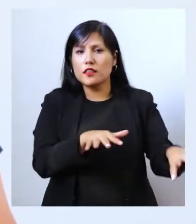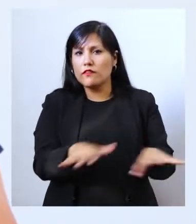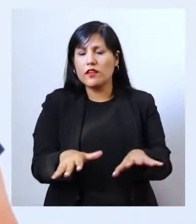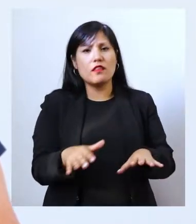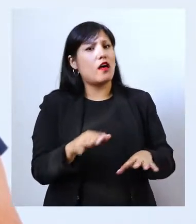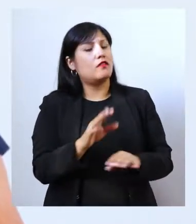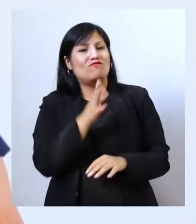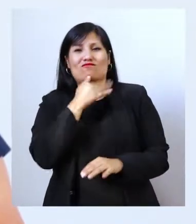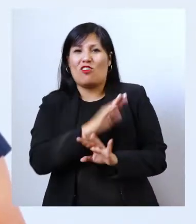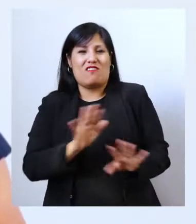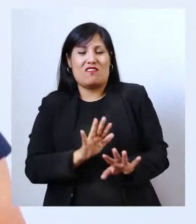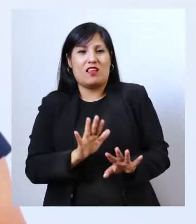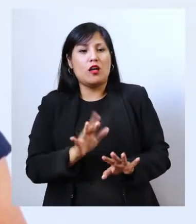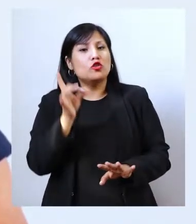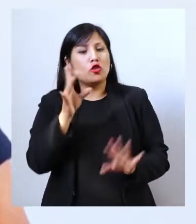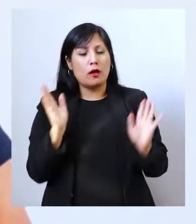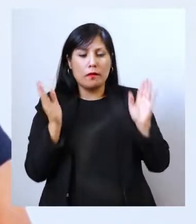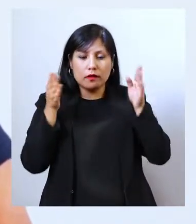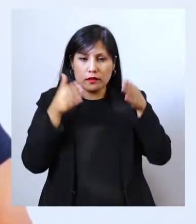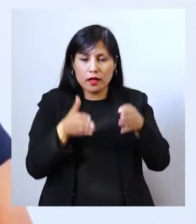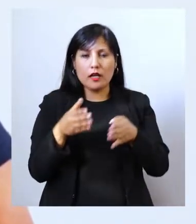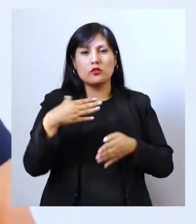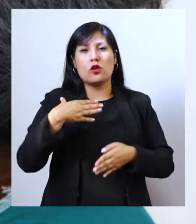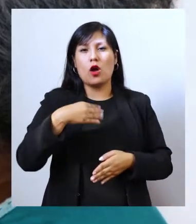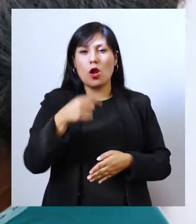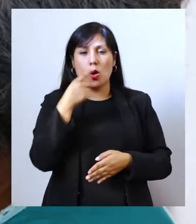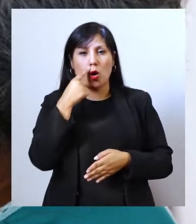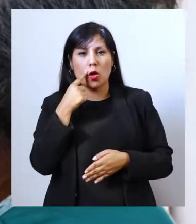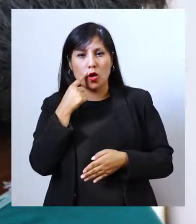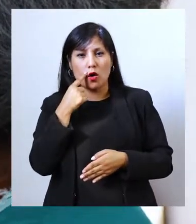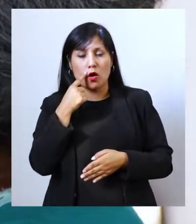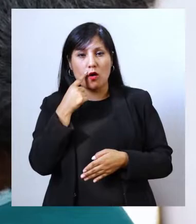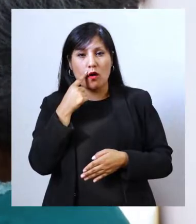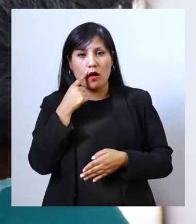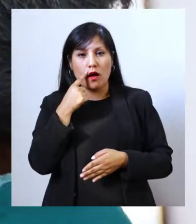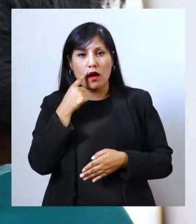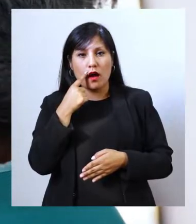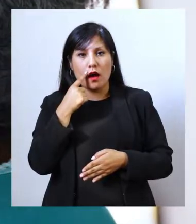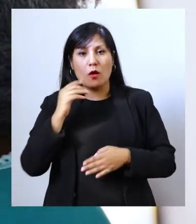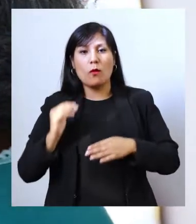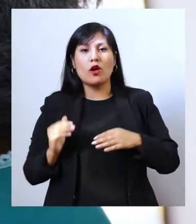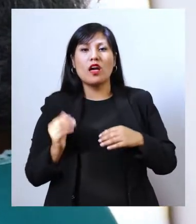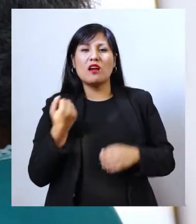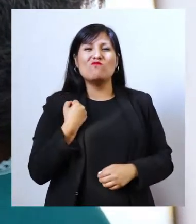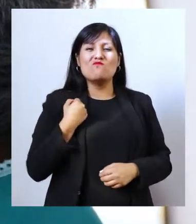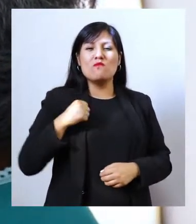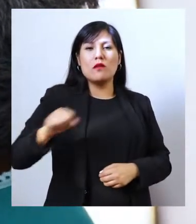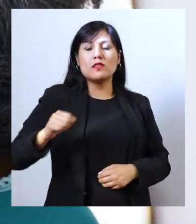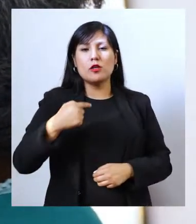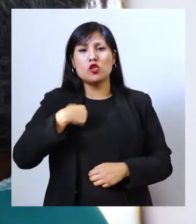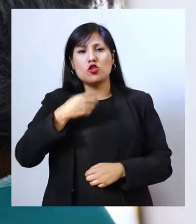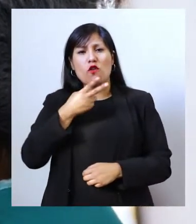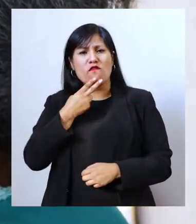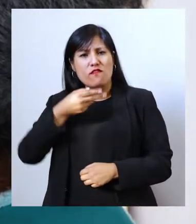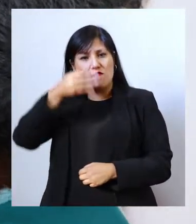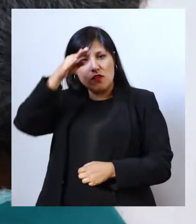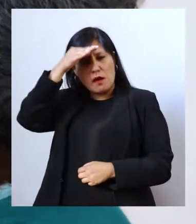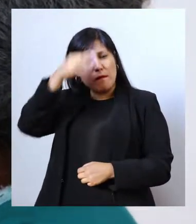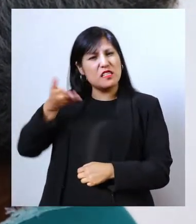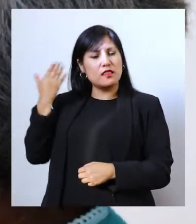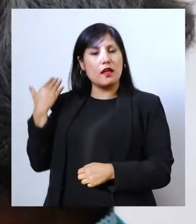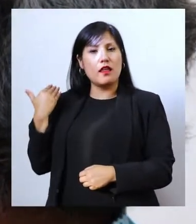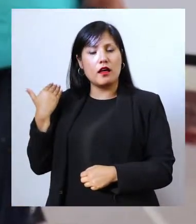casa para nada, se dedicaban solamente a los hijos. porque uno es como que me emancipé a lo que yo viví antes,